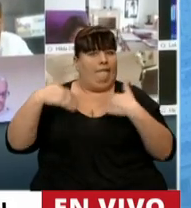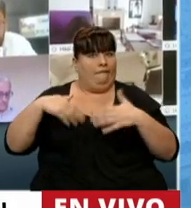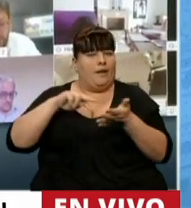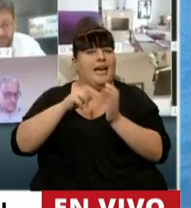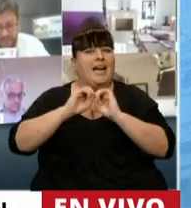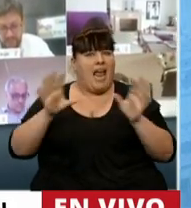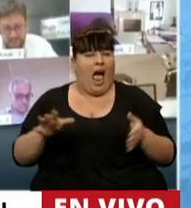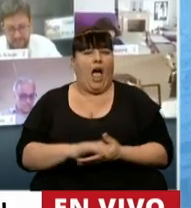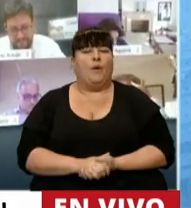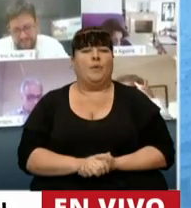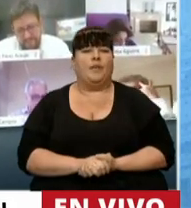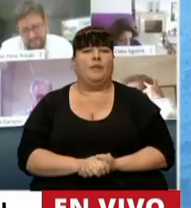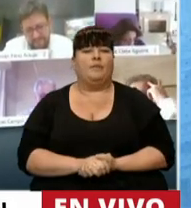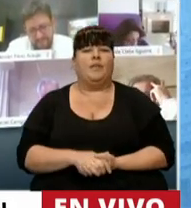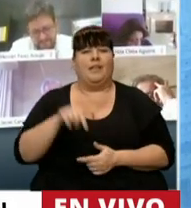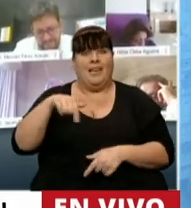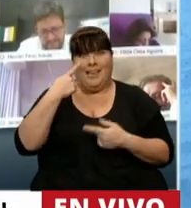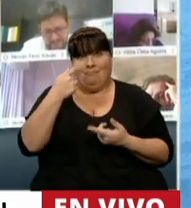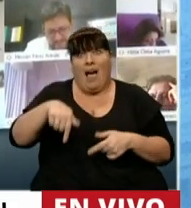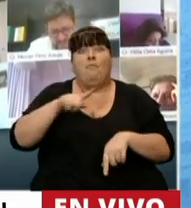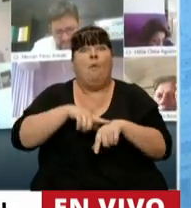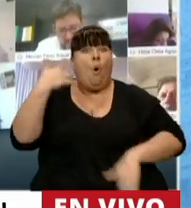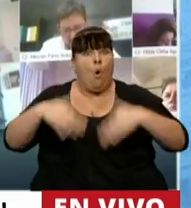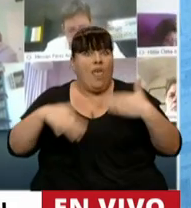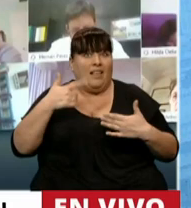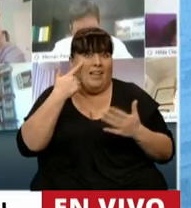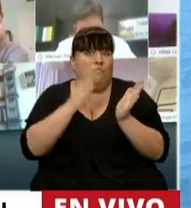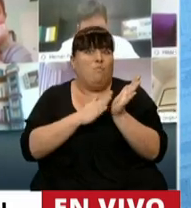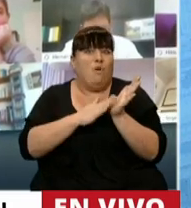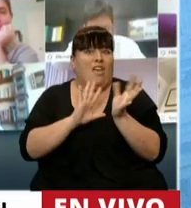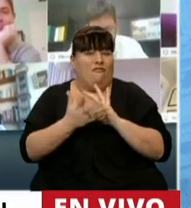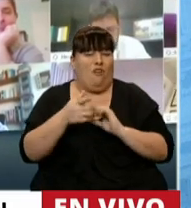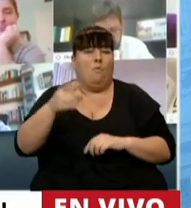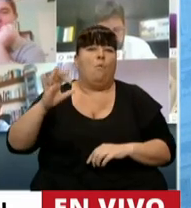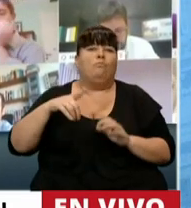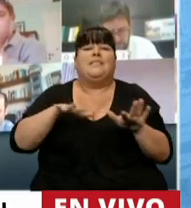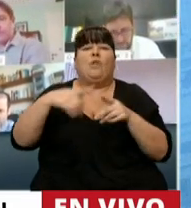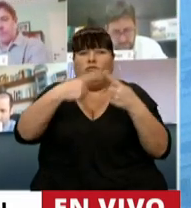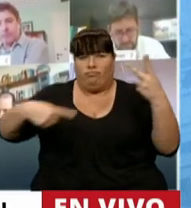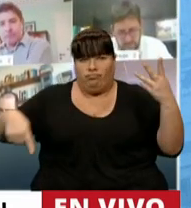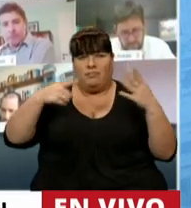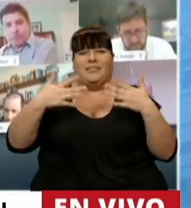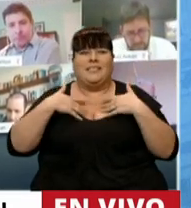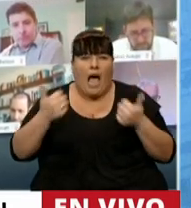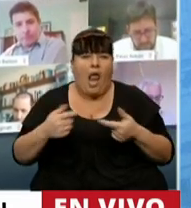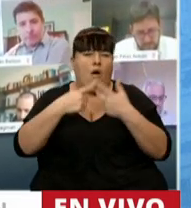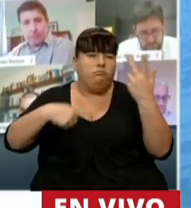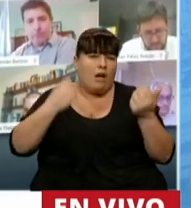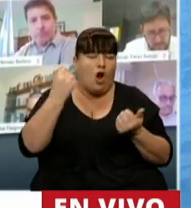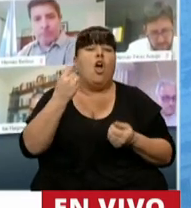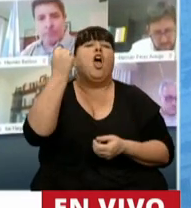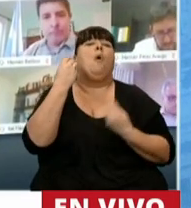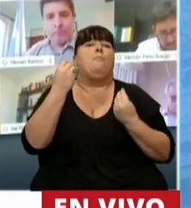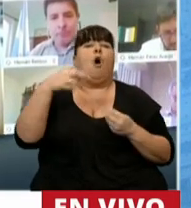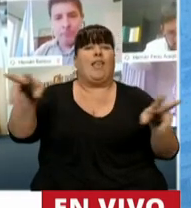que se expresa en estas urgencias en todos estos ámbitos. En materia económica,